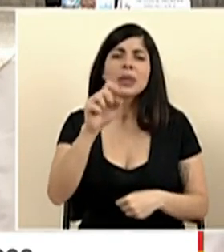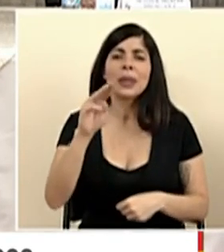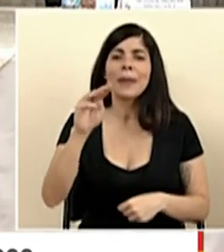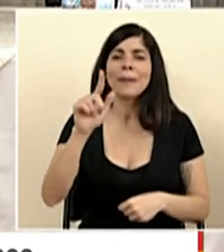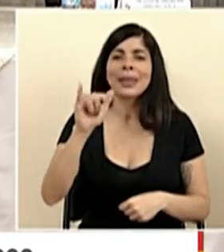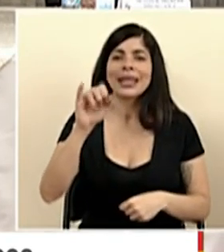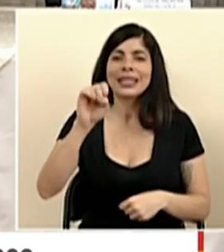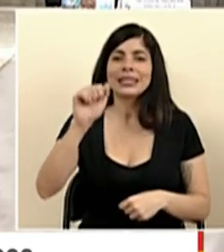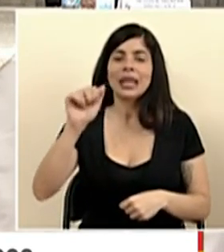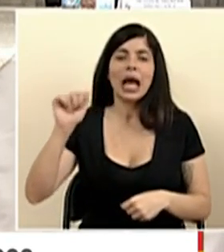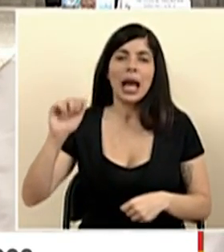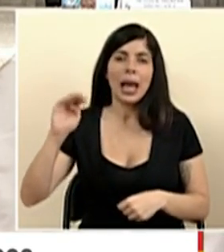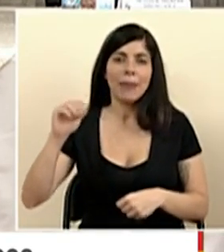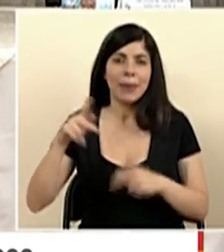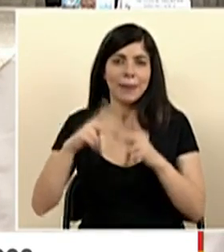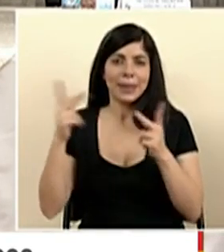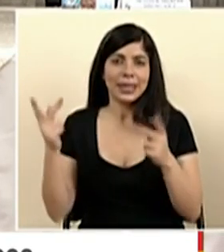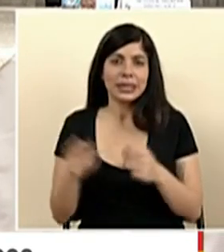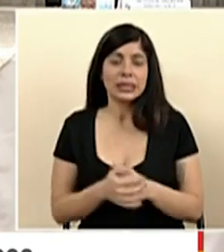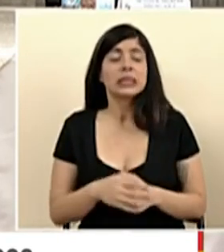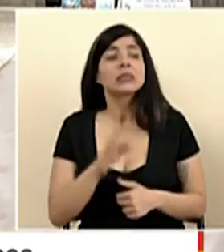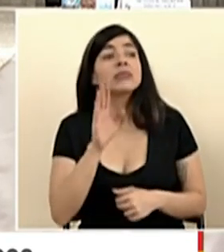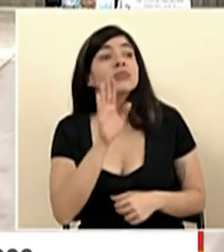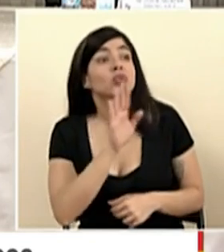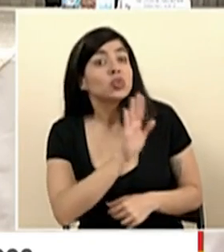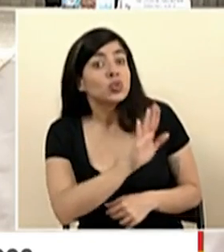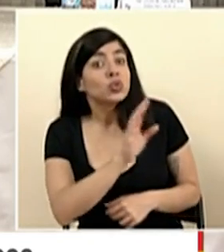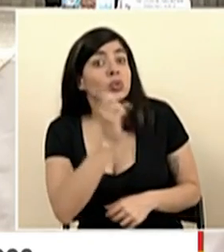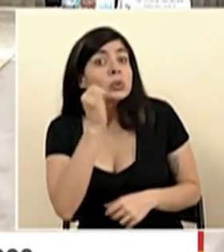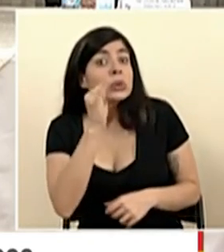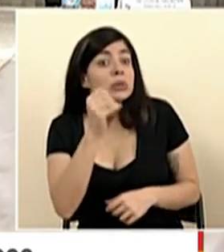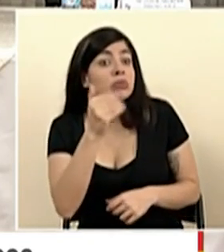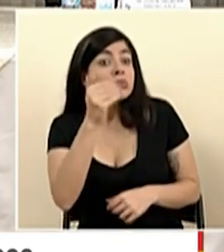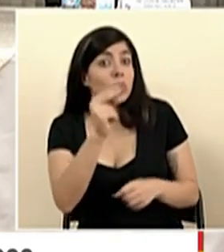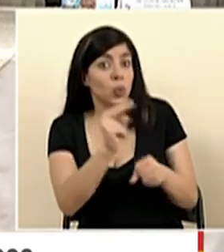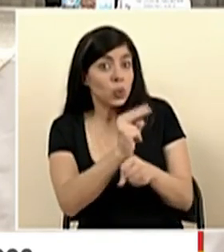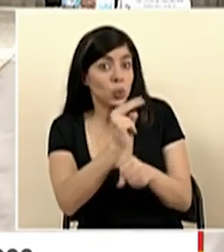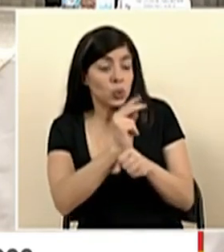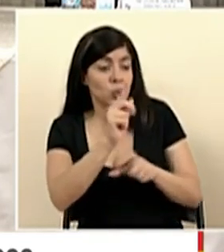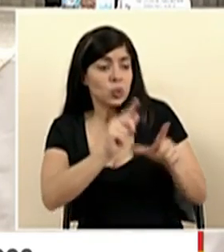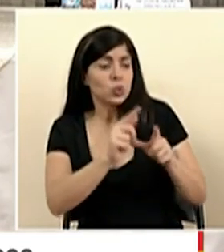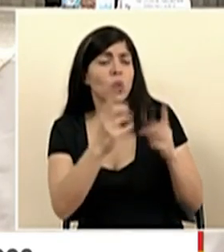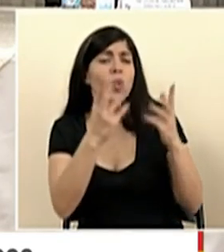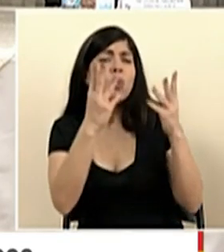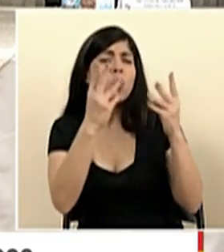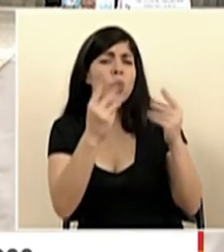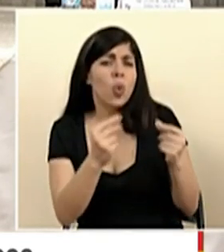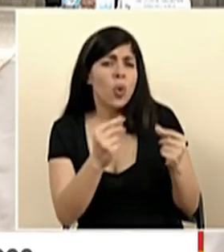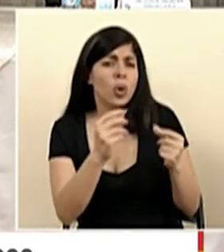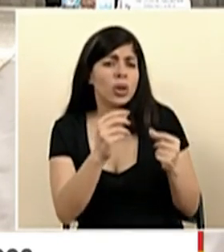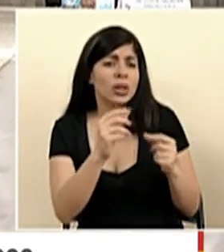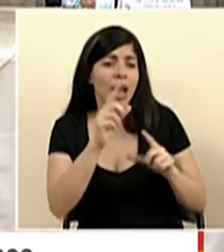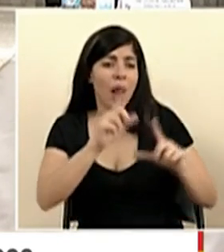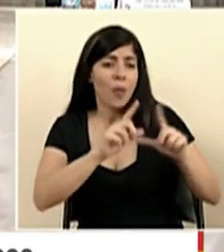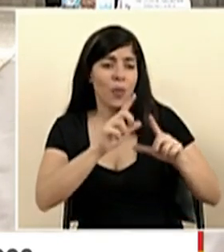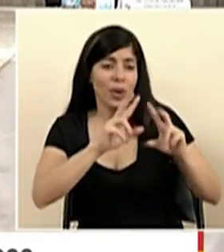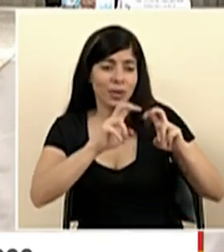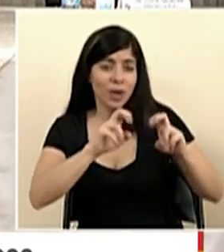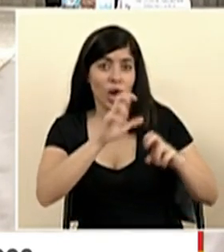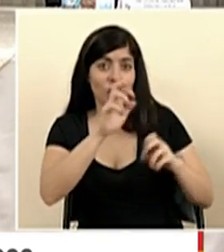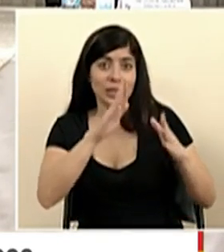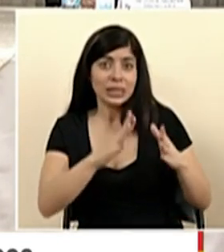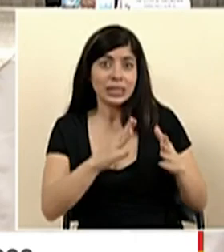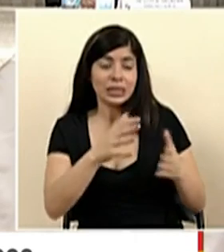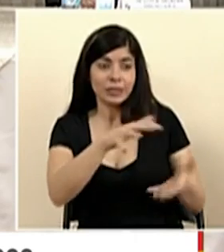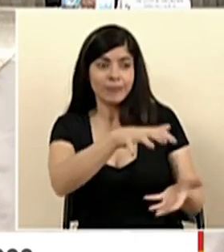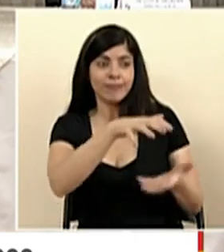Melisa Jerez de AM Prensa ante su eventual uso con cuántas de estas pruebas costarricenses contaría el sistema de salud